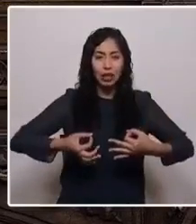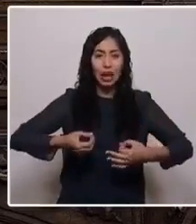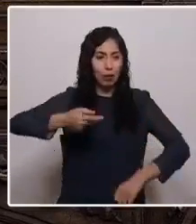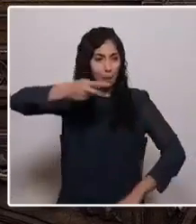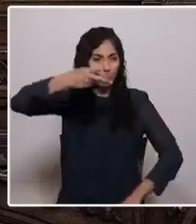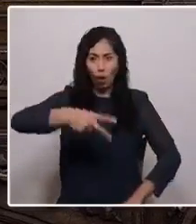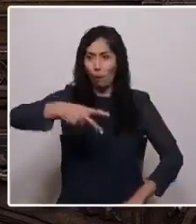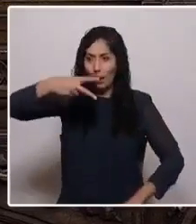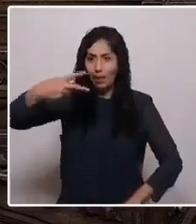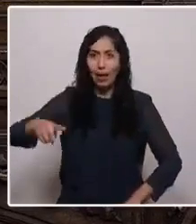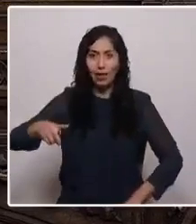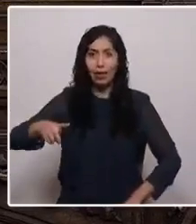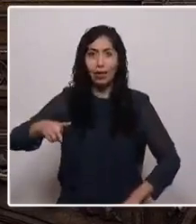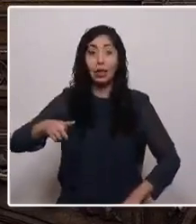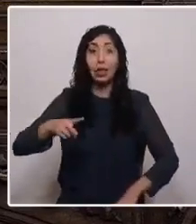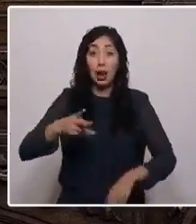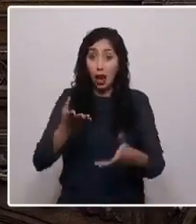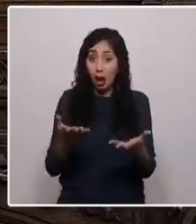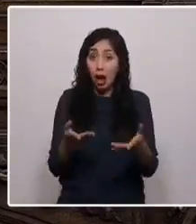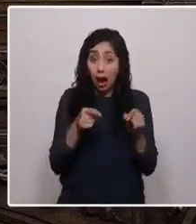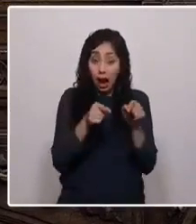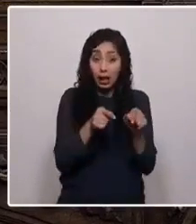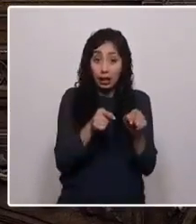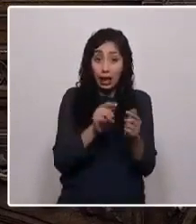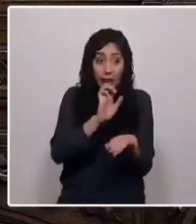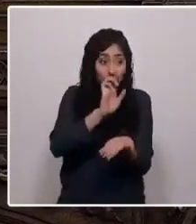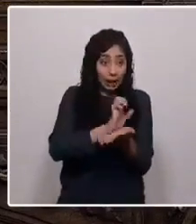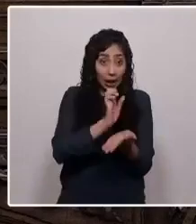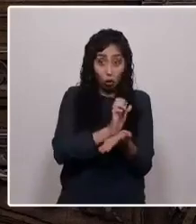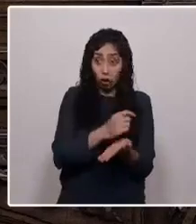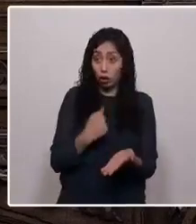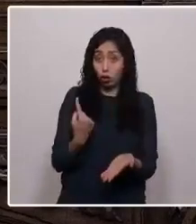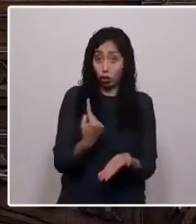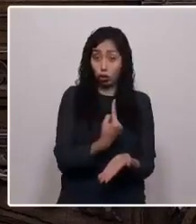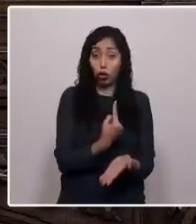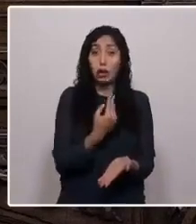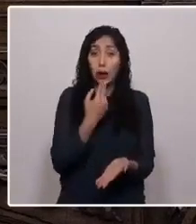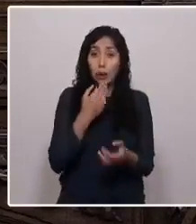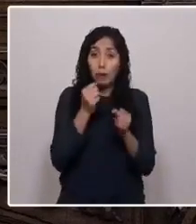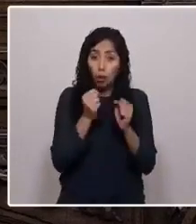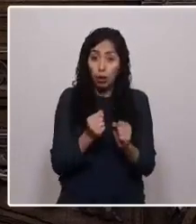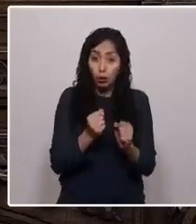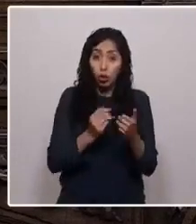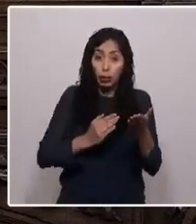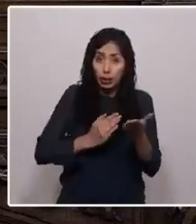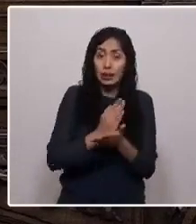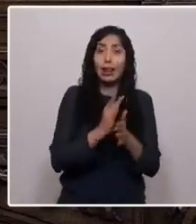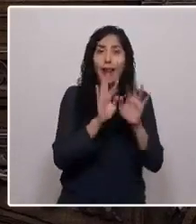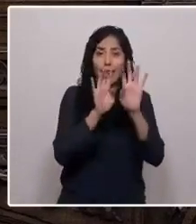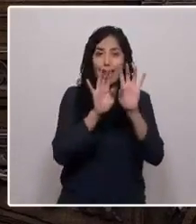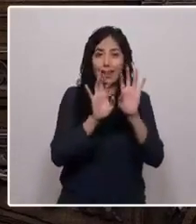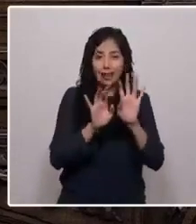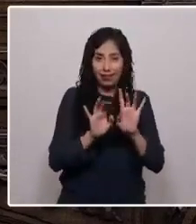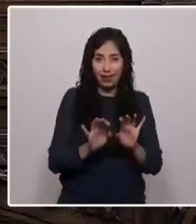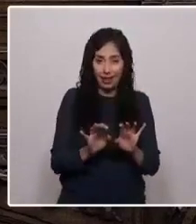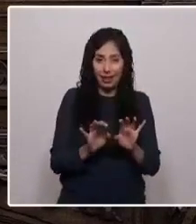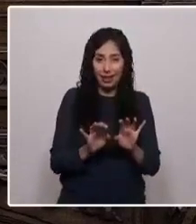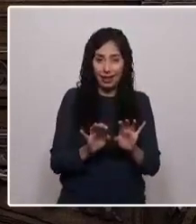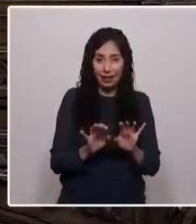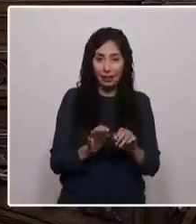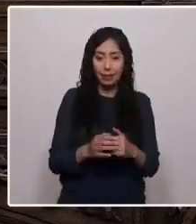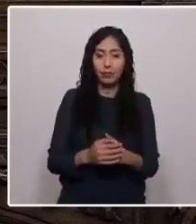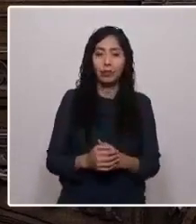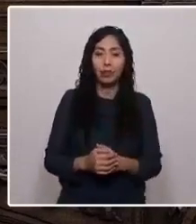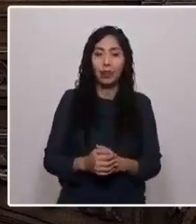en el cual el Estado, y nosotros aquí en la constitución podemos empezar a escribirlo, determine la posibilidad